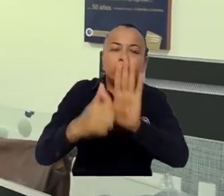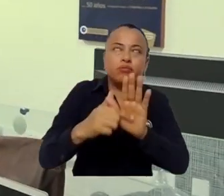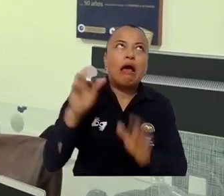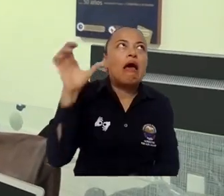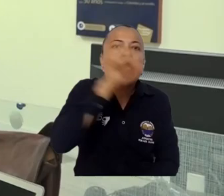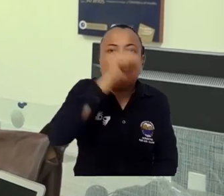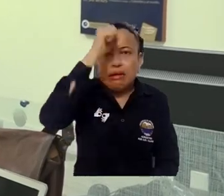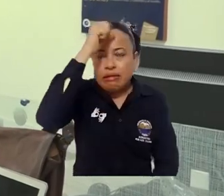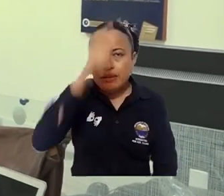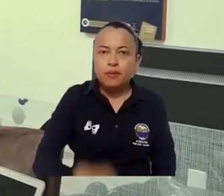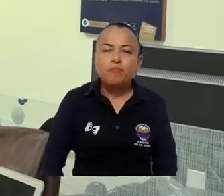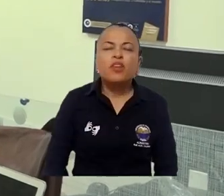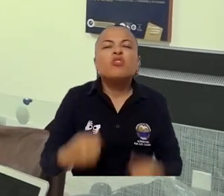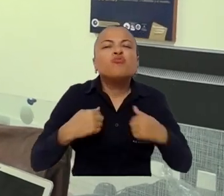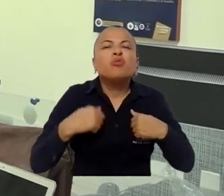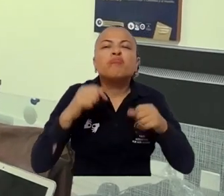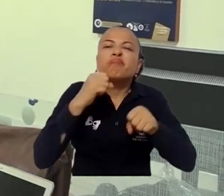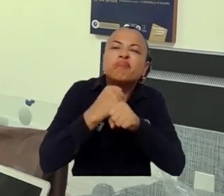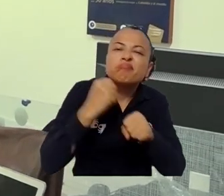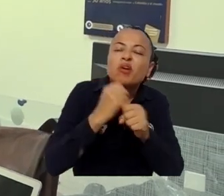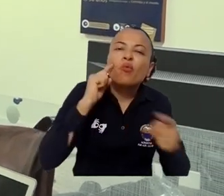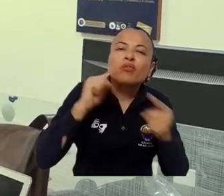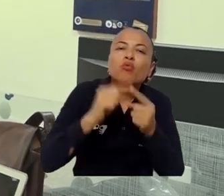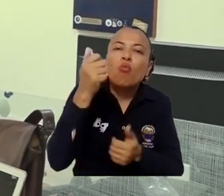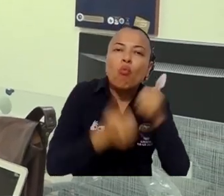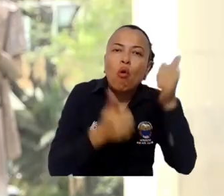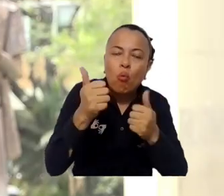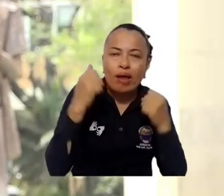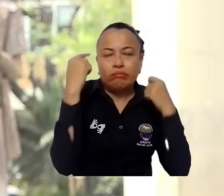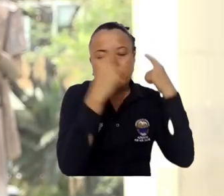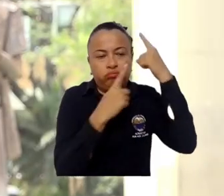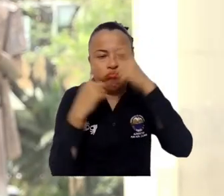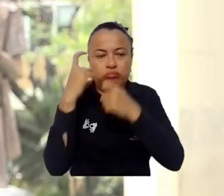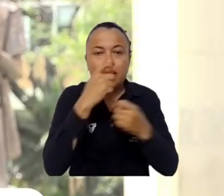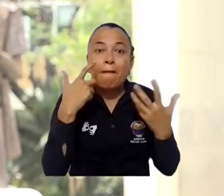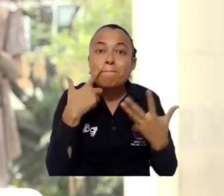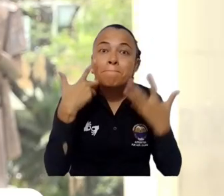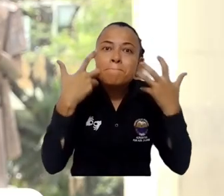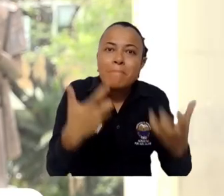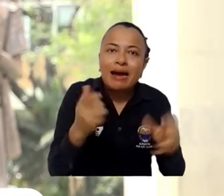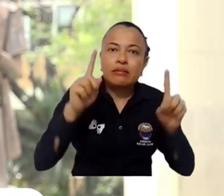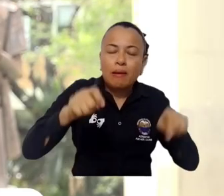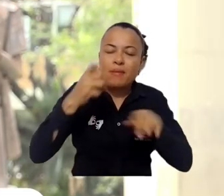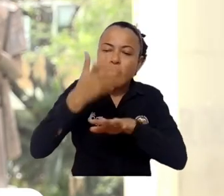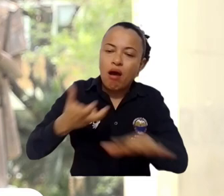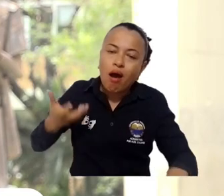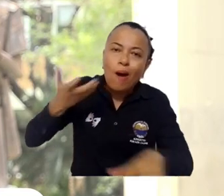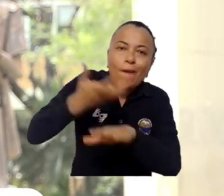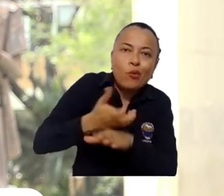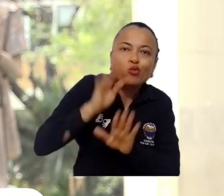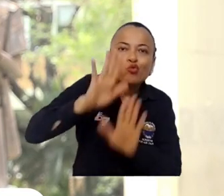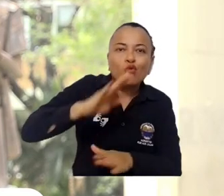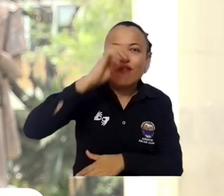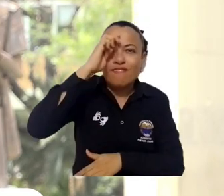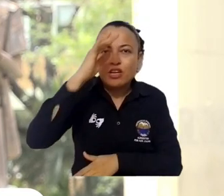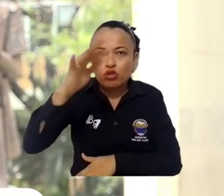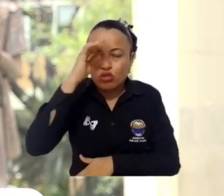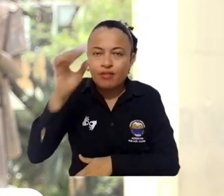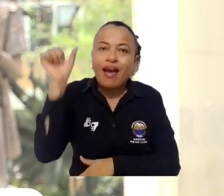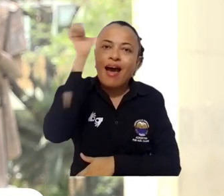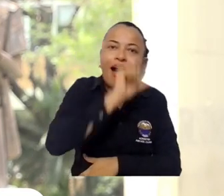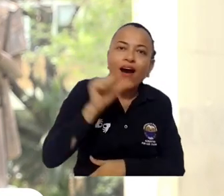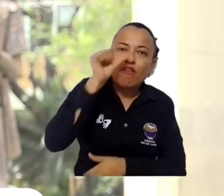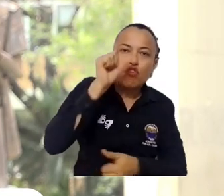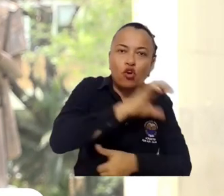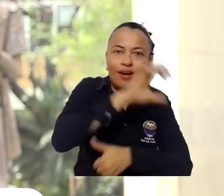ahí es una reflexión alrededor de la relevancia y de los aportes más importantes de la filosofía